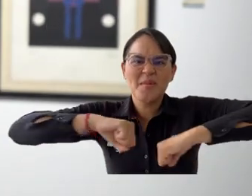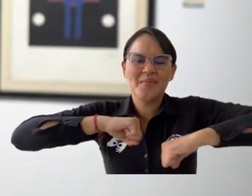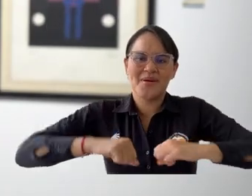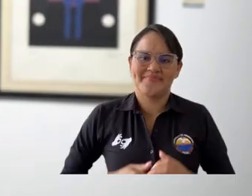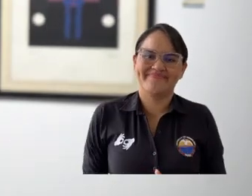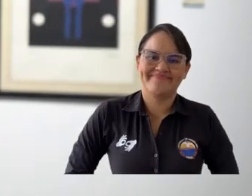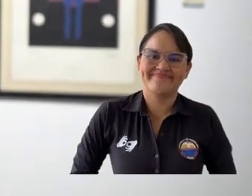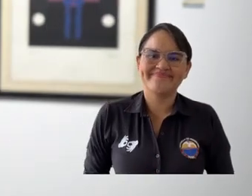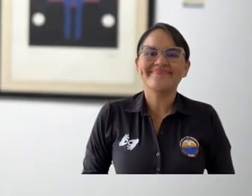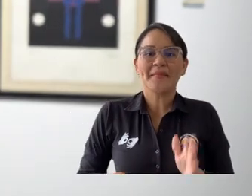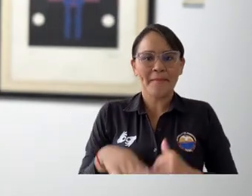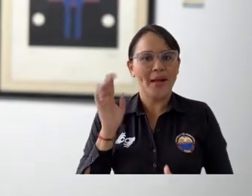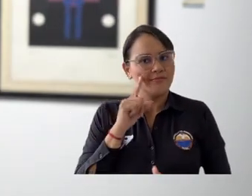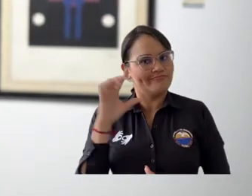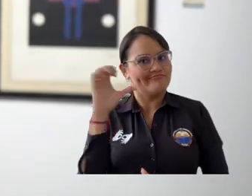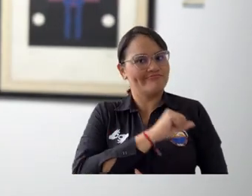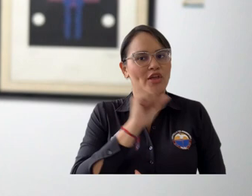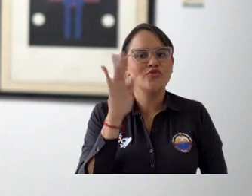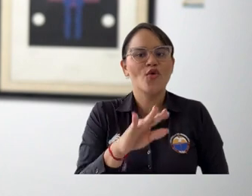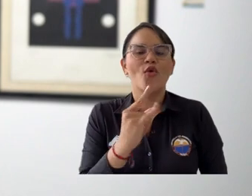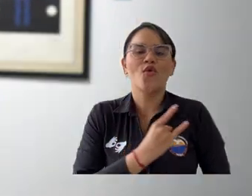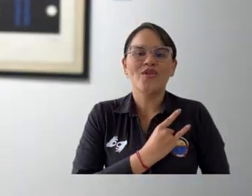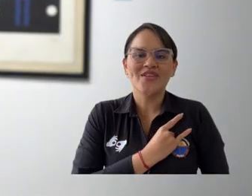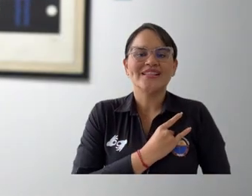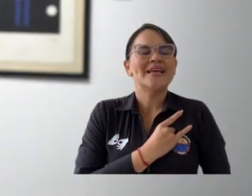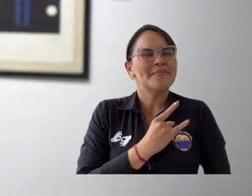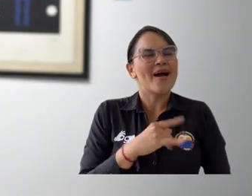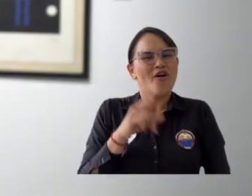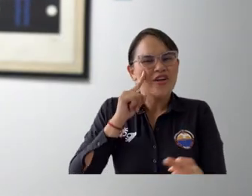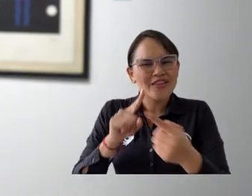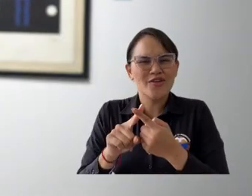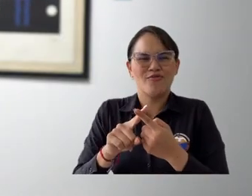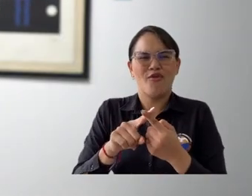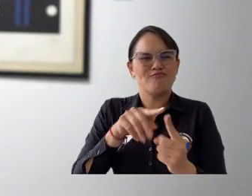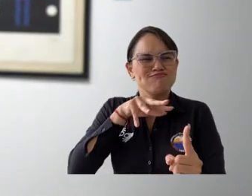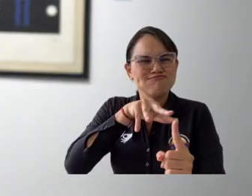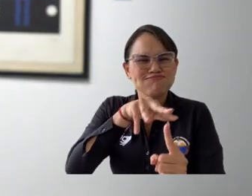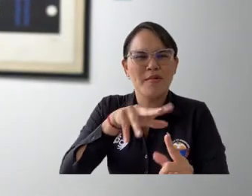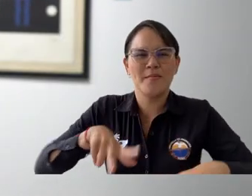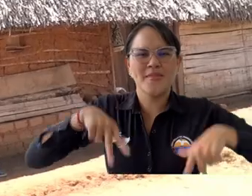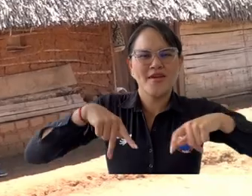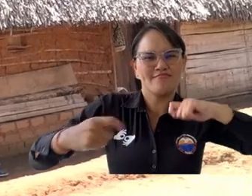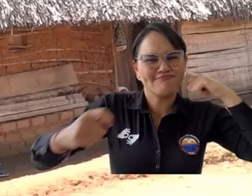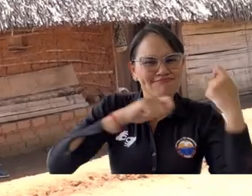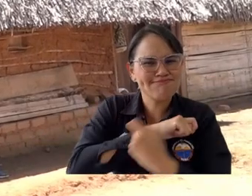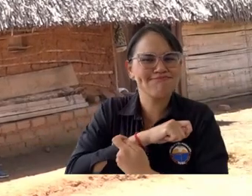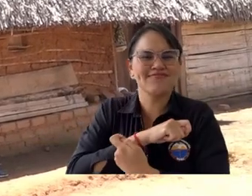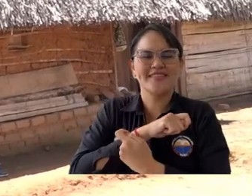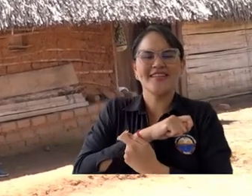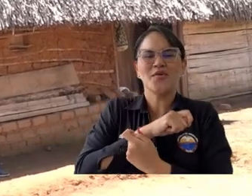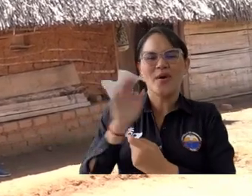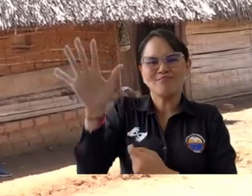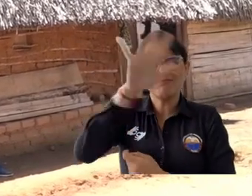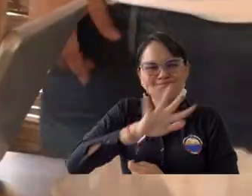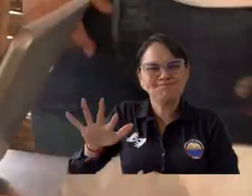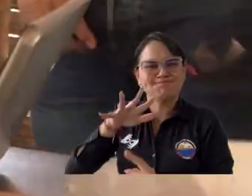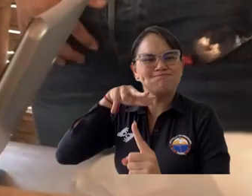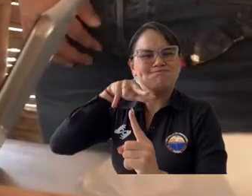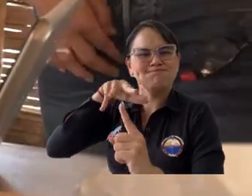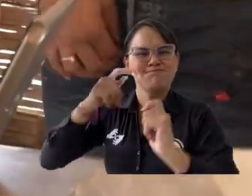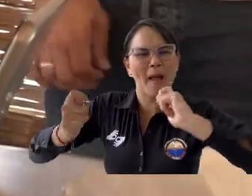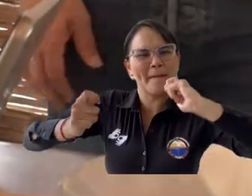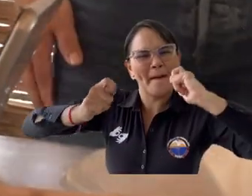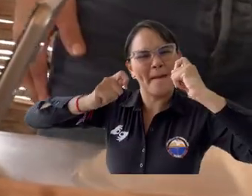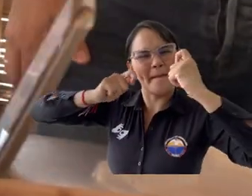universidad que viene trabajando por transformar vidas, por transformar el territorio. Hoy lo decía nuestro rector de una manera